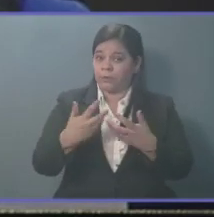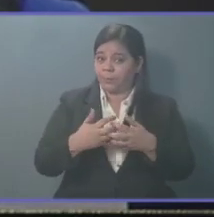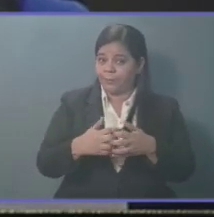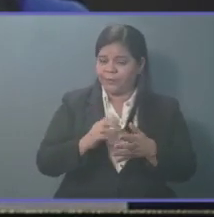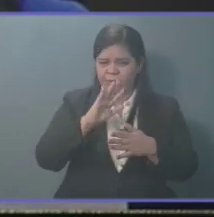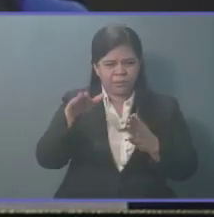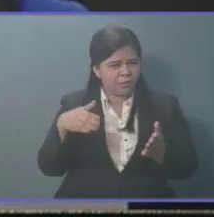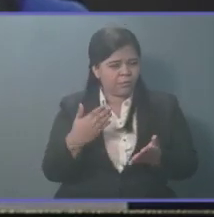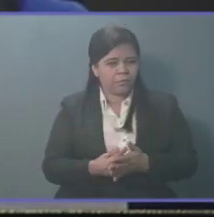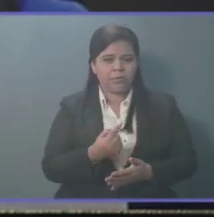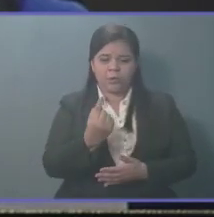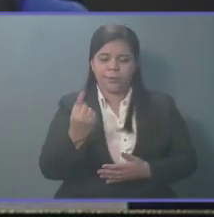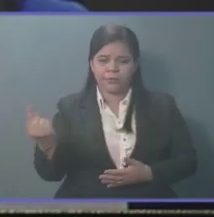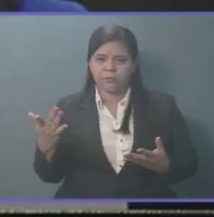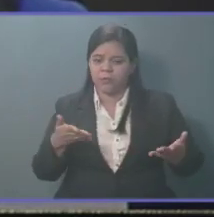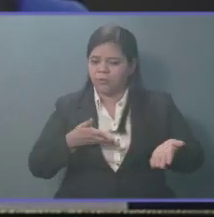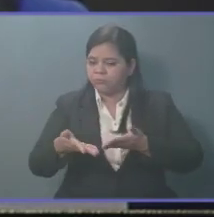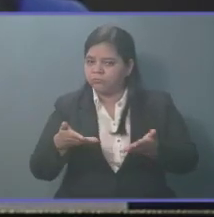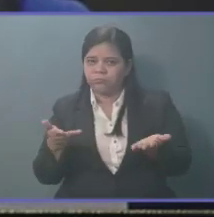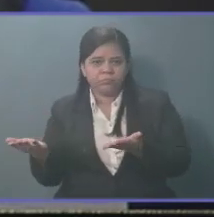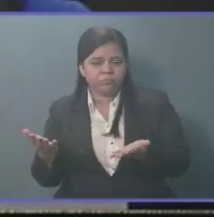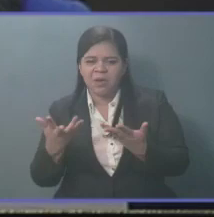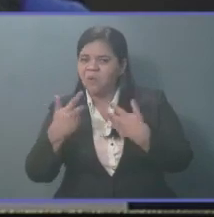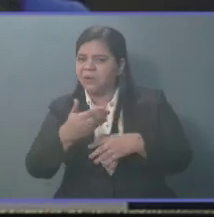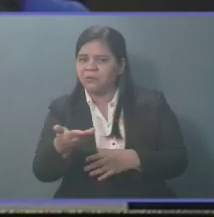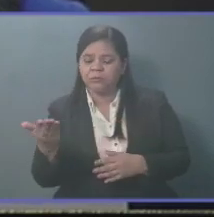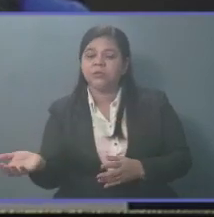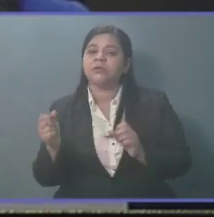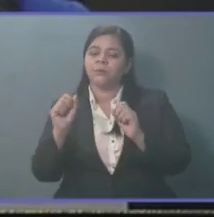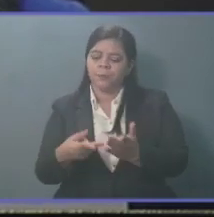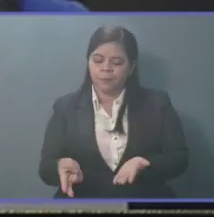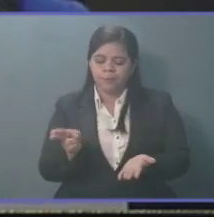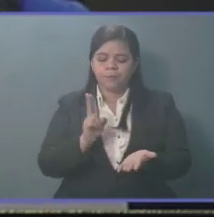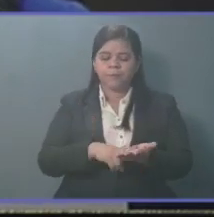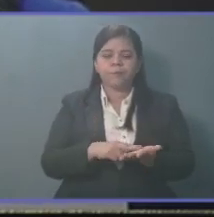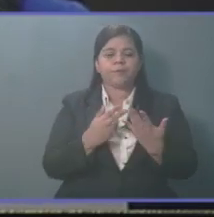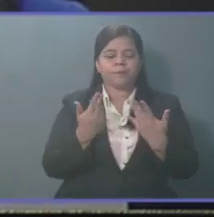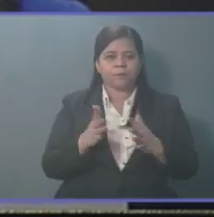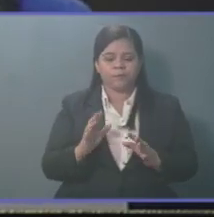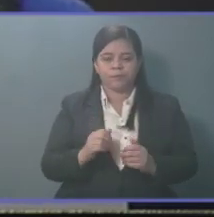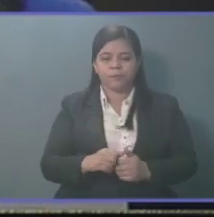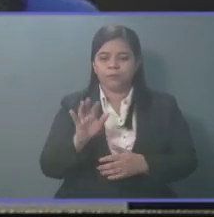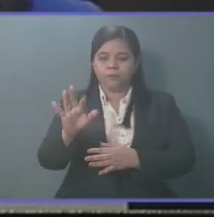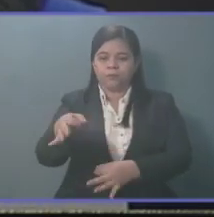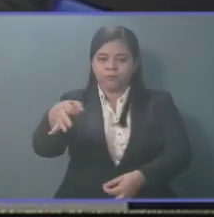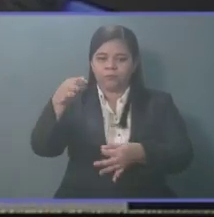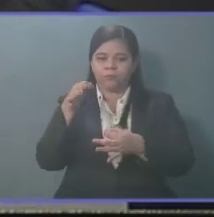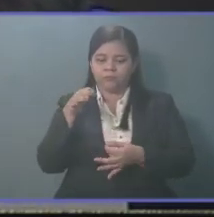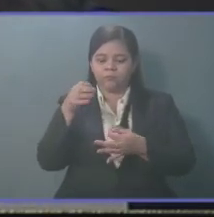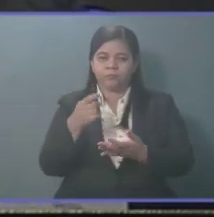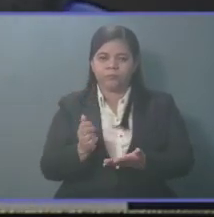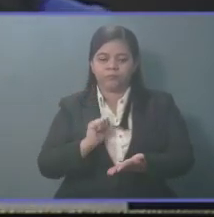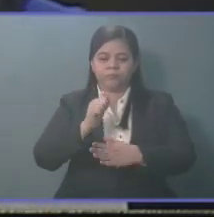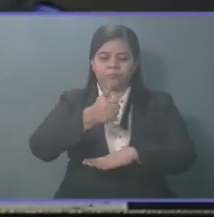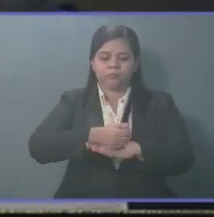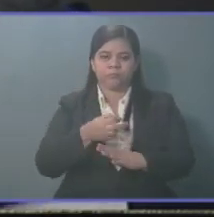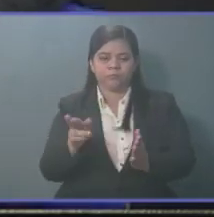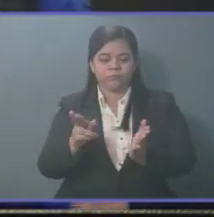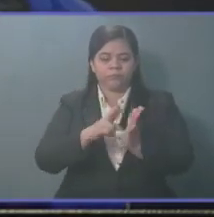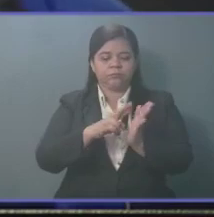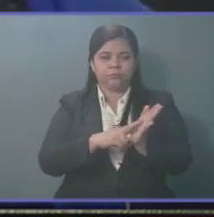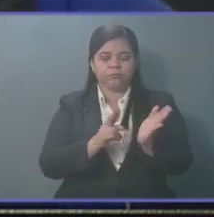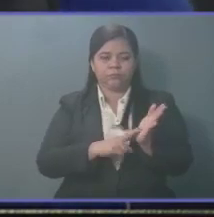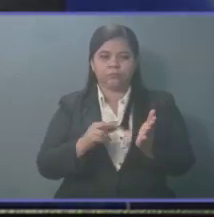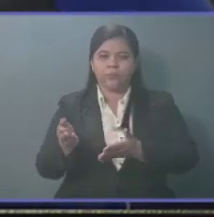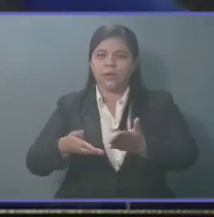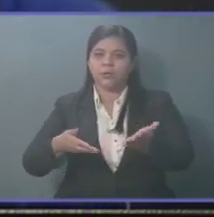de todo comerciante social se matriculará al quedar inscrito su escritura de constitución en el registro de comercio.